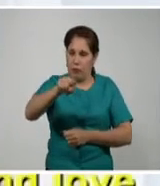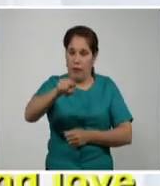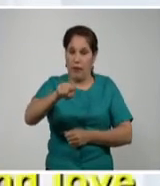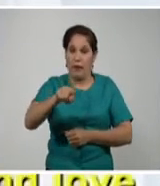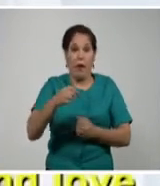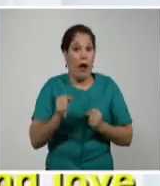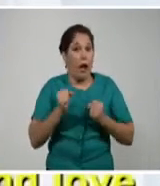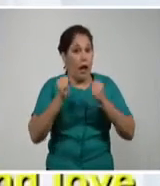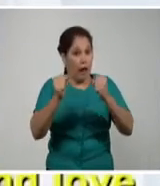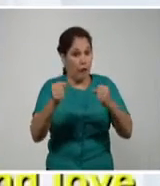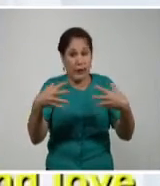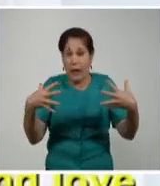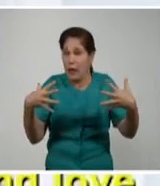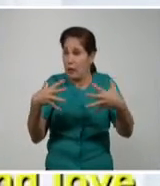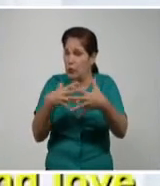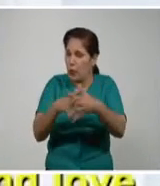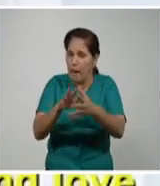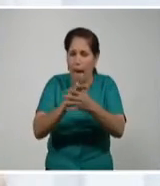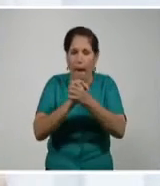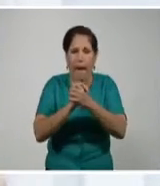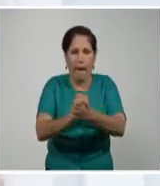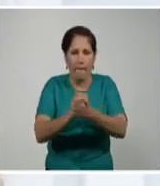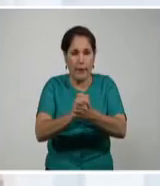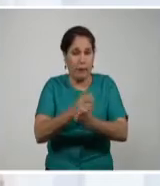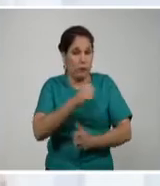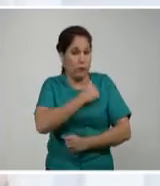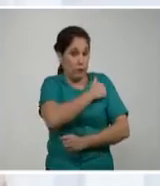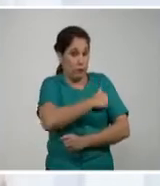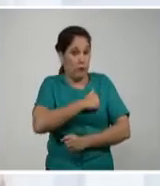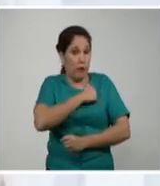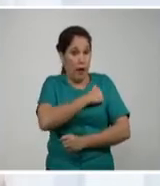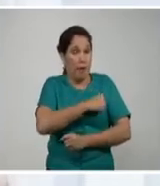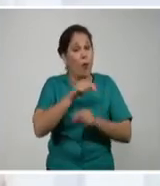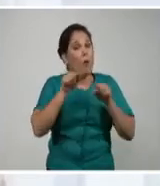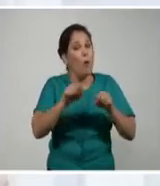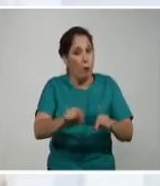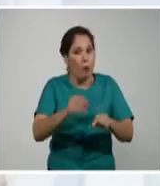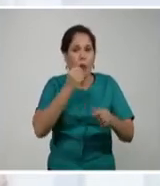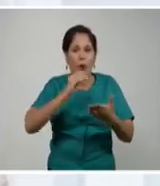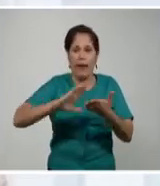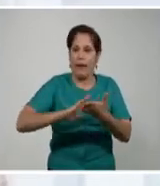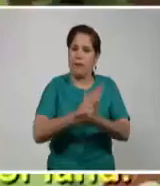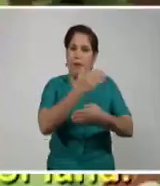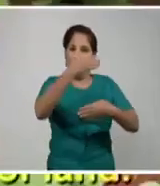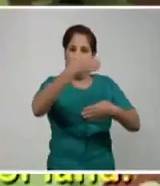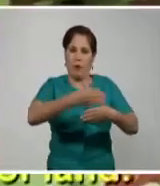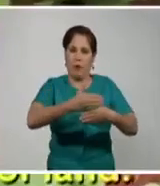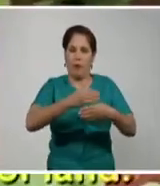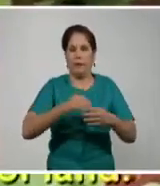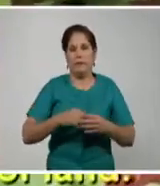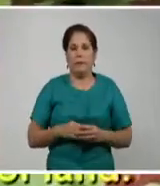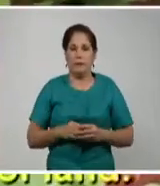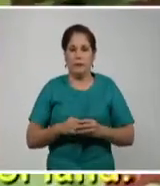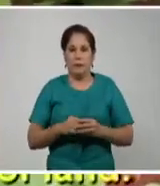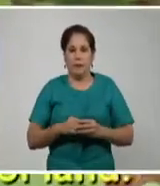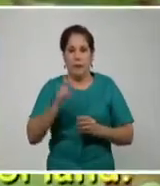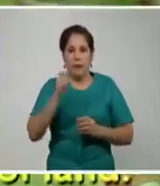la fuerza de esa amistad y de ese amor será capaz de derrotar el bloqueo. Richard Richards.